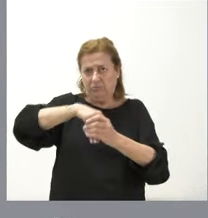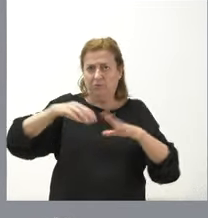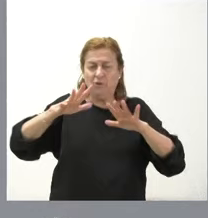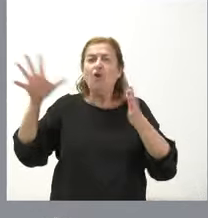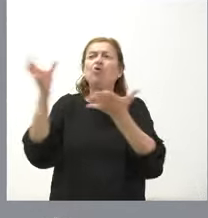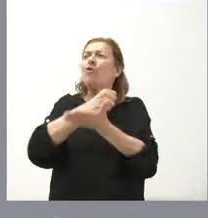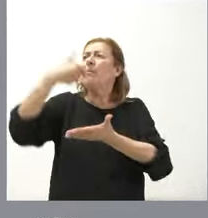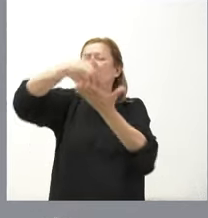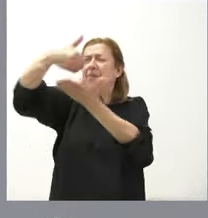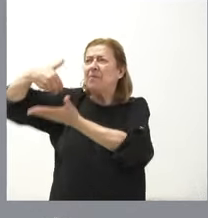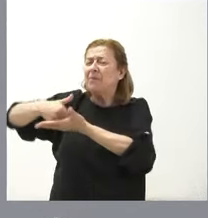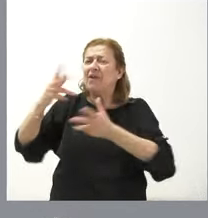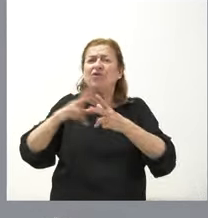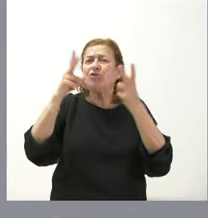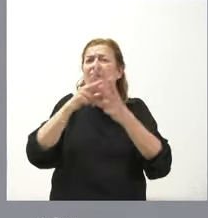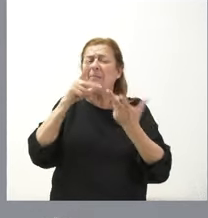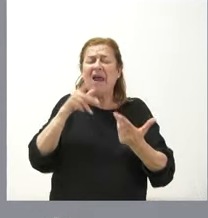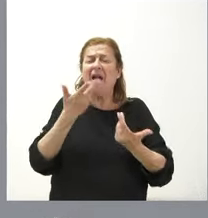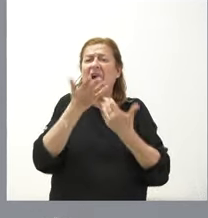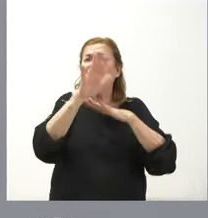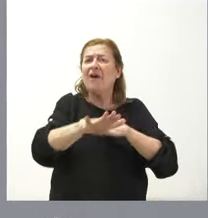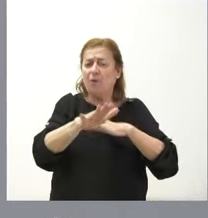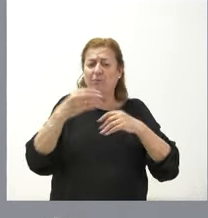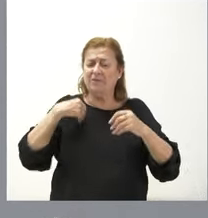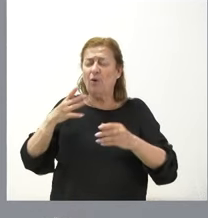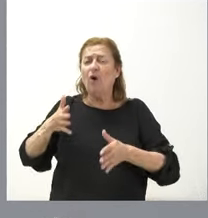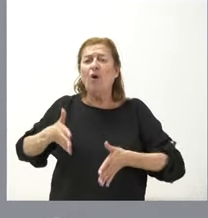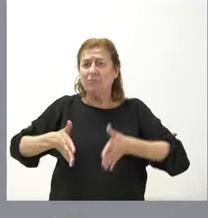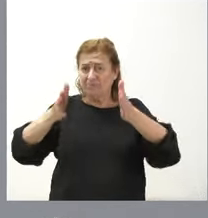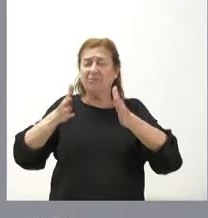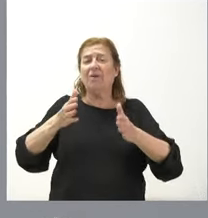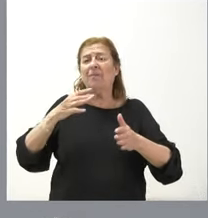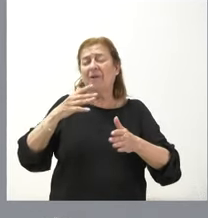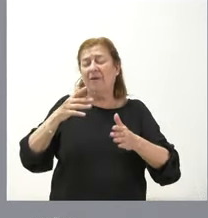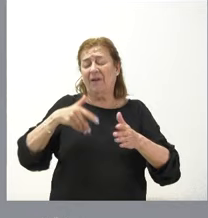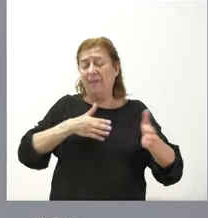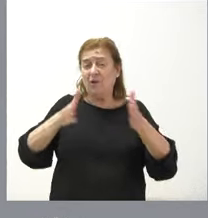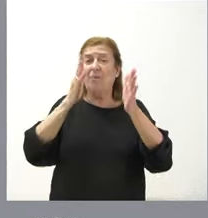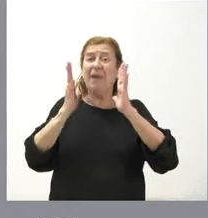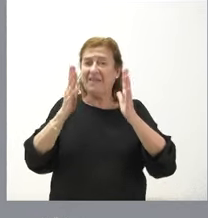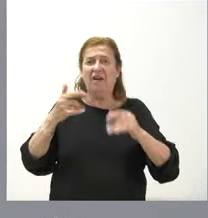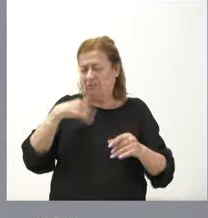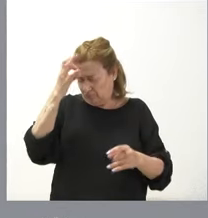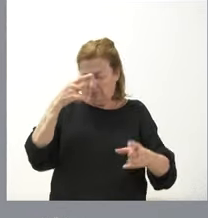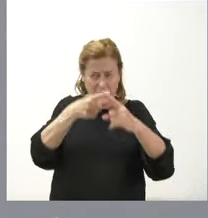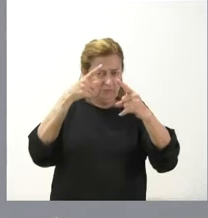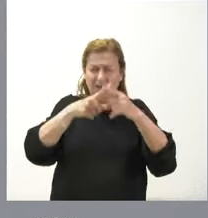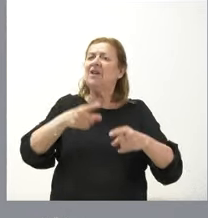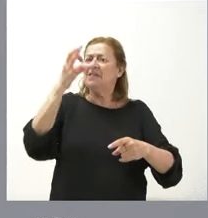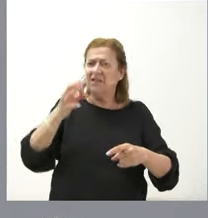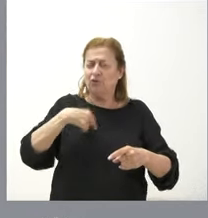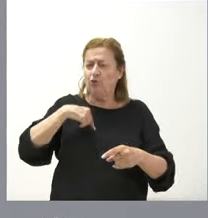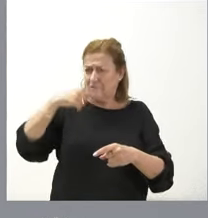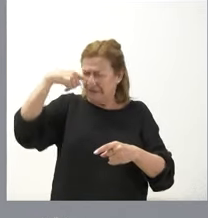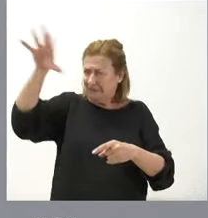demandas sociales que se produzcan en favor de este corredor y que nosotros seguimos insistiendo en que se ha tenido en cuenta y